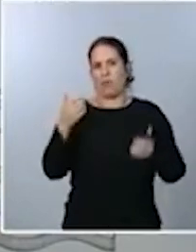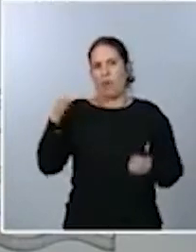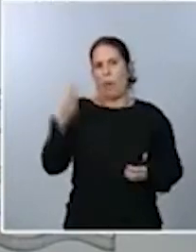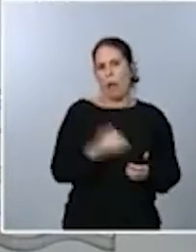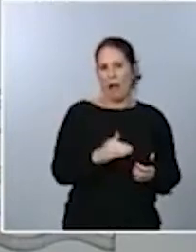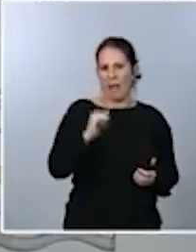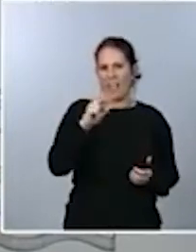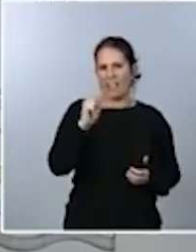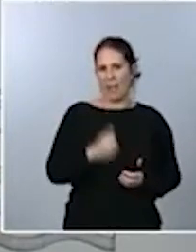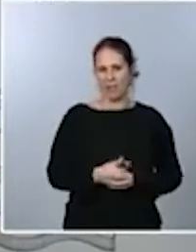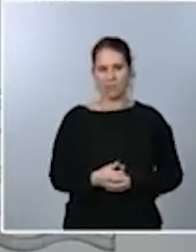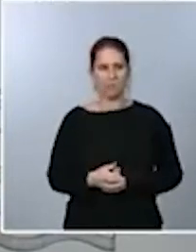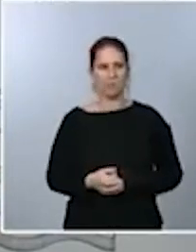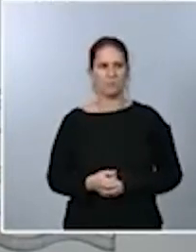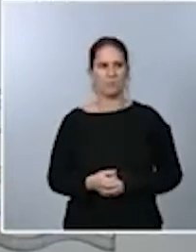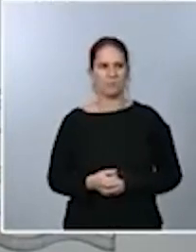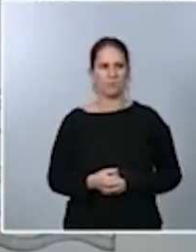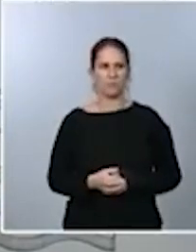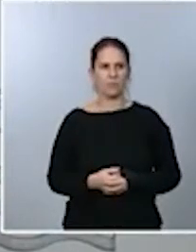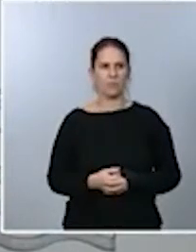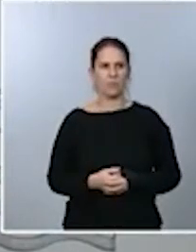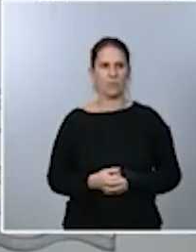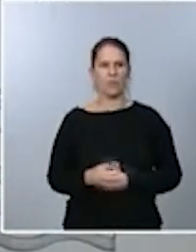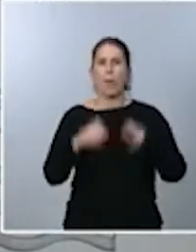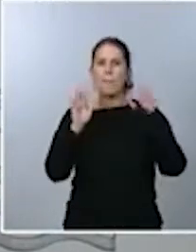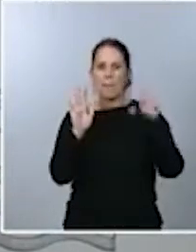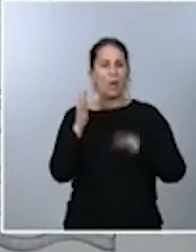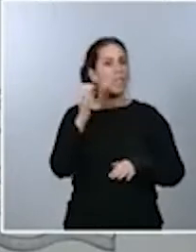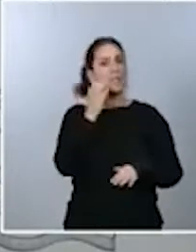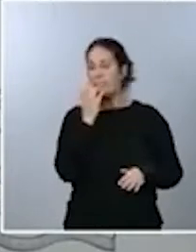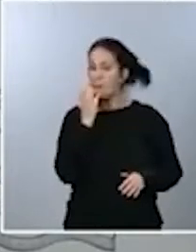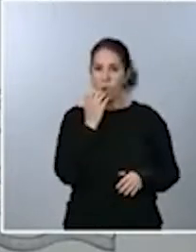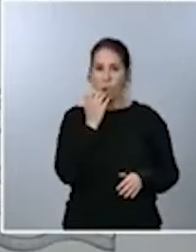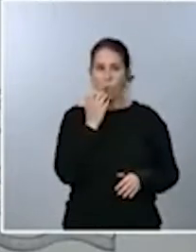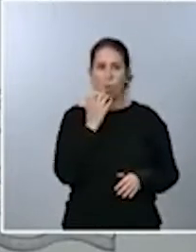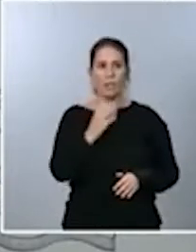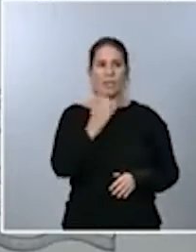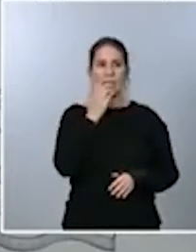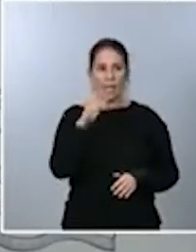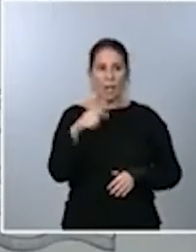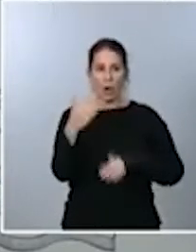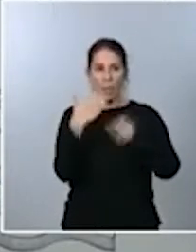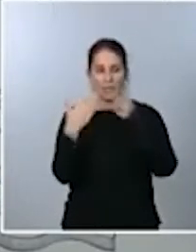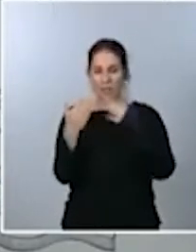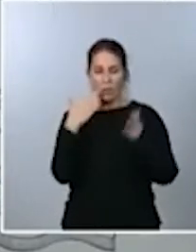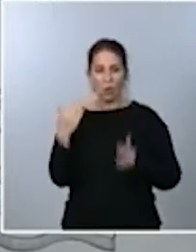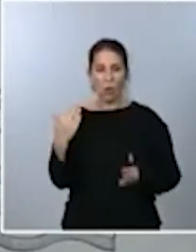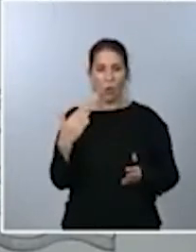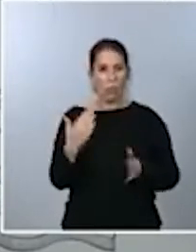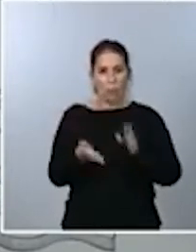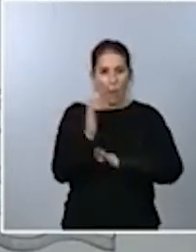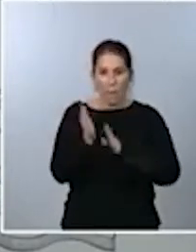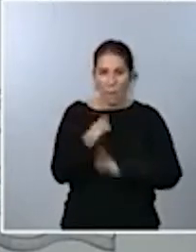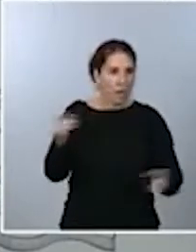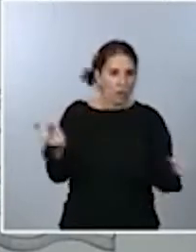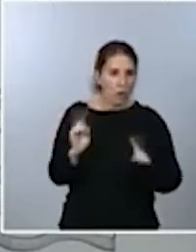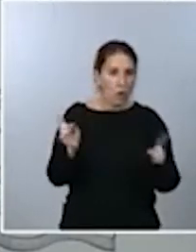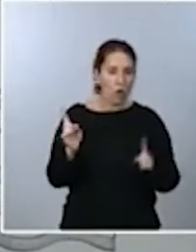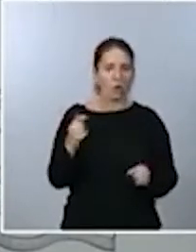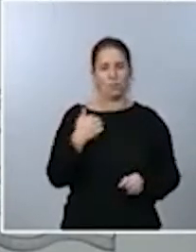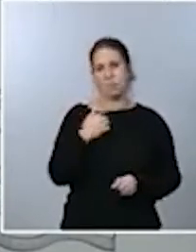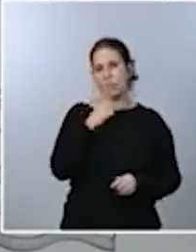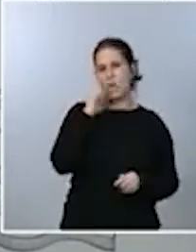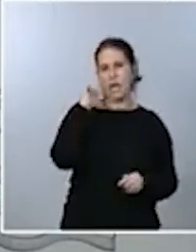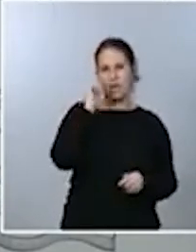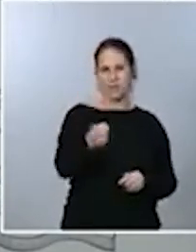de las mascarillas. En cualquier caso, si esto no se produce o si esas conversaciones no van a buen puerto, sí les puedo anunciar que, justamente,